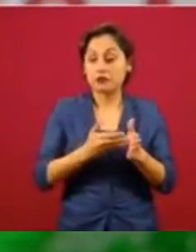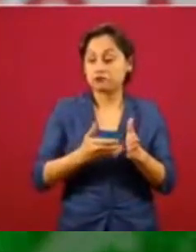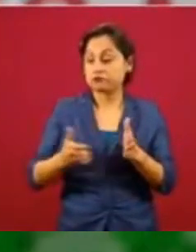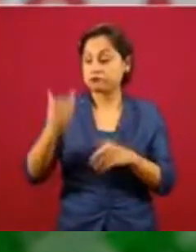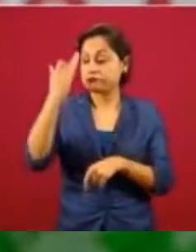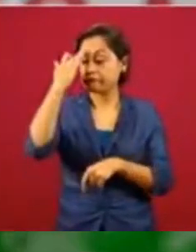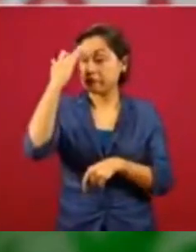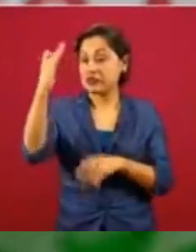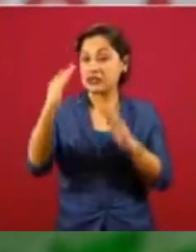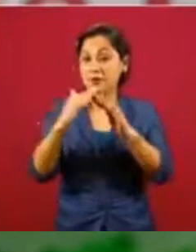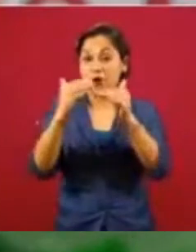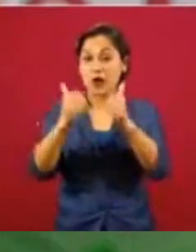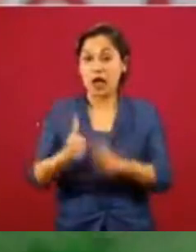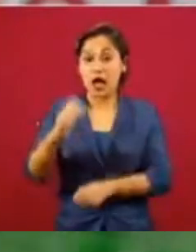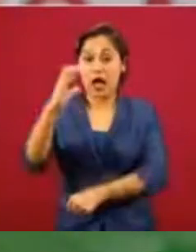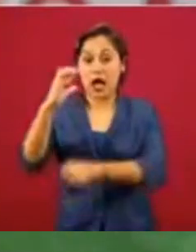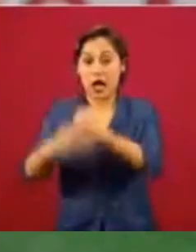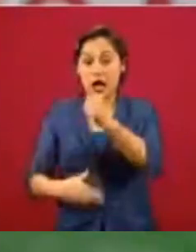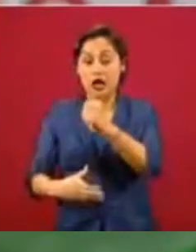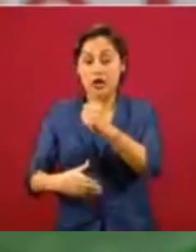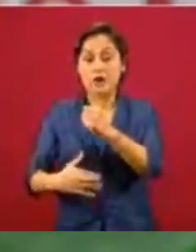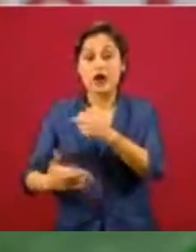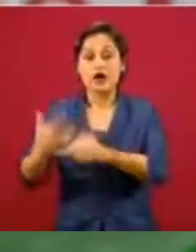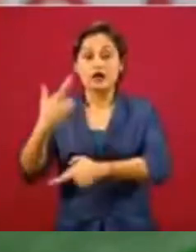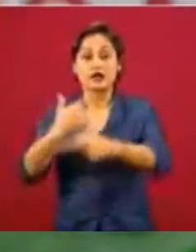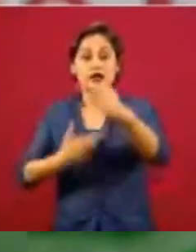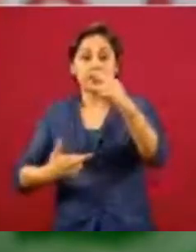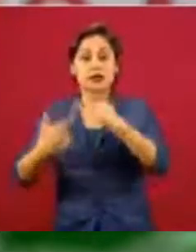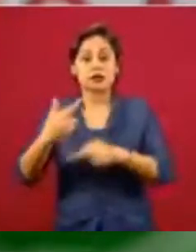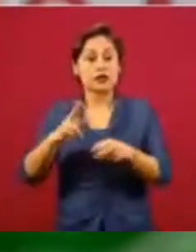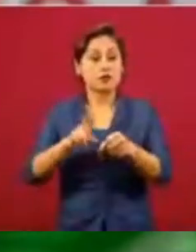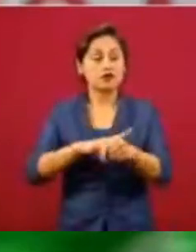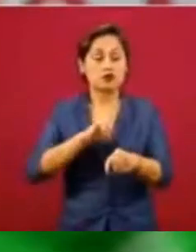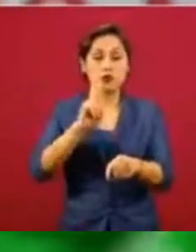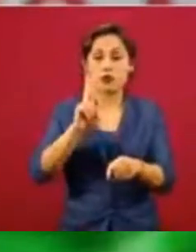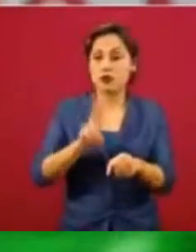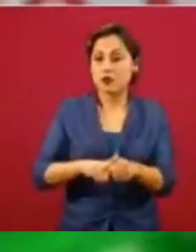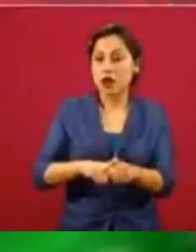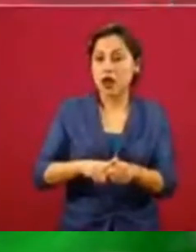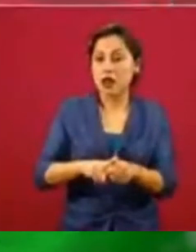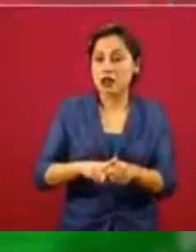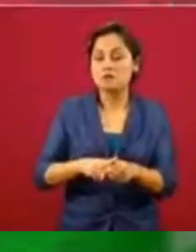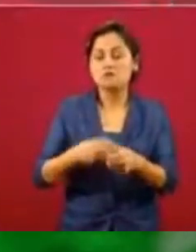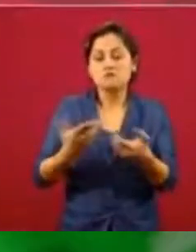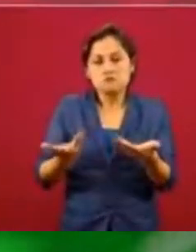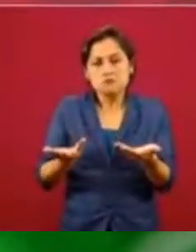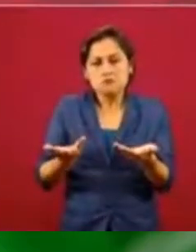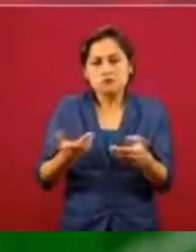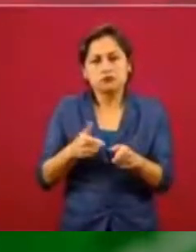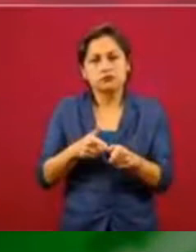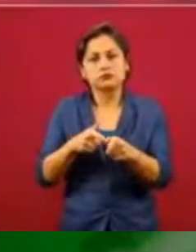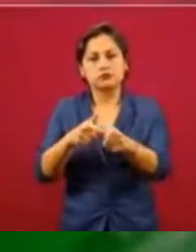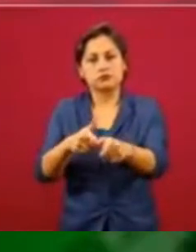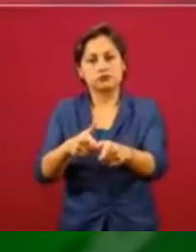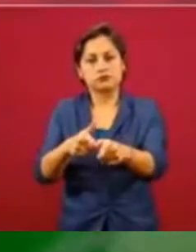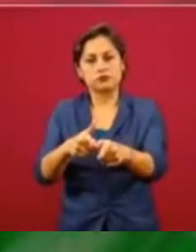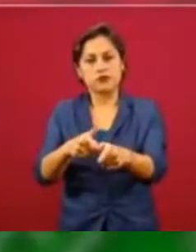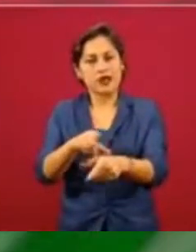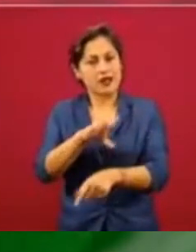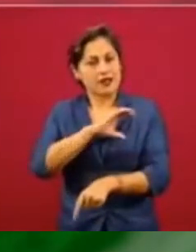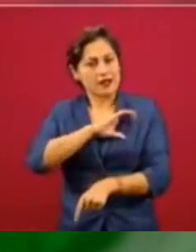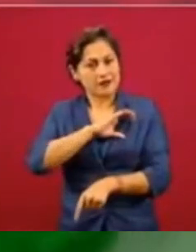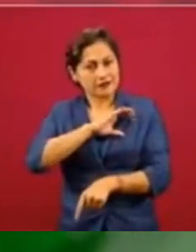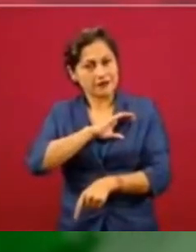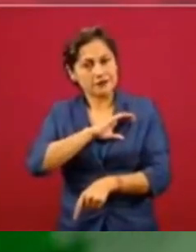empezamos a regresar a la normalidad. Bueno, continuemos queriéndonos familiarmente.